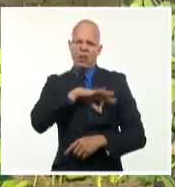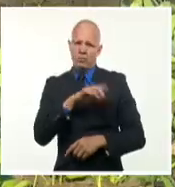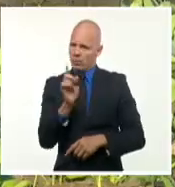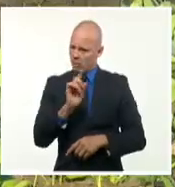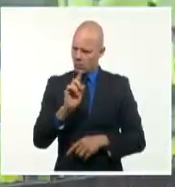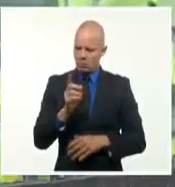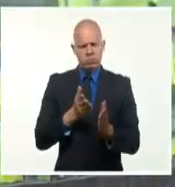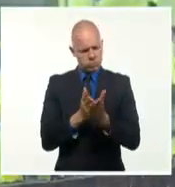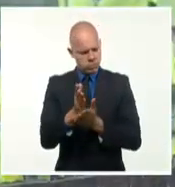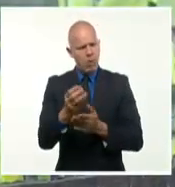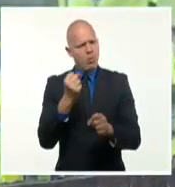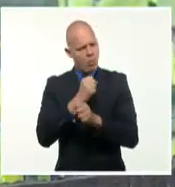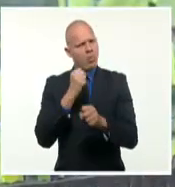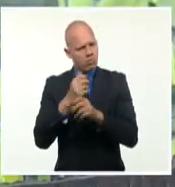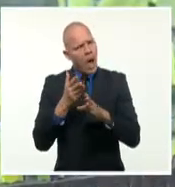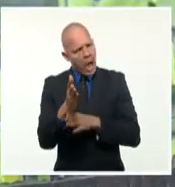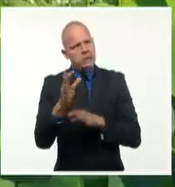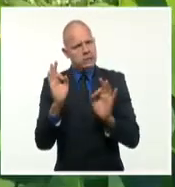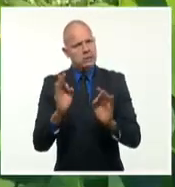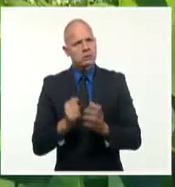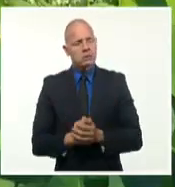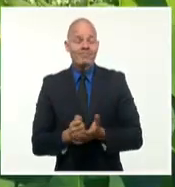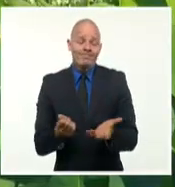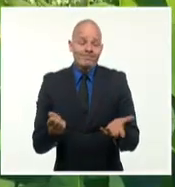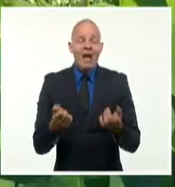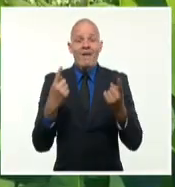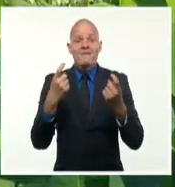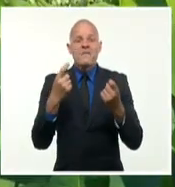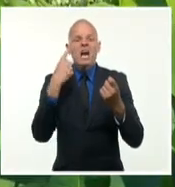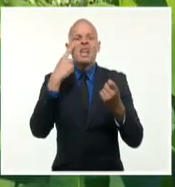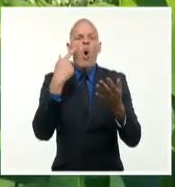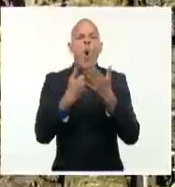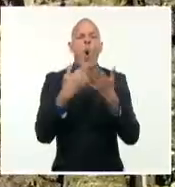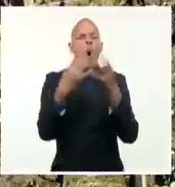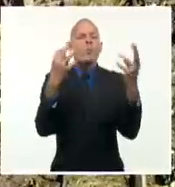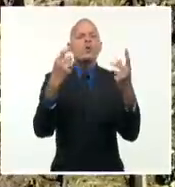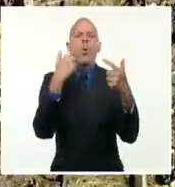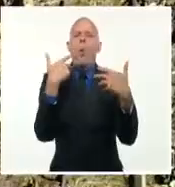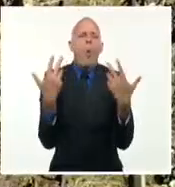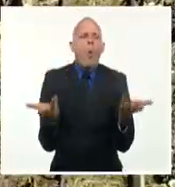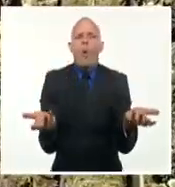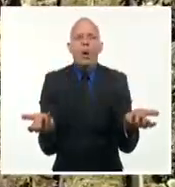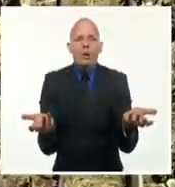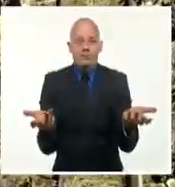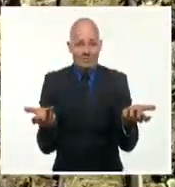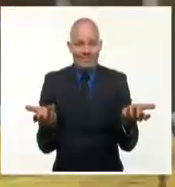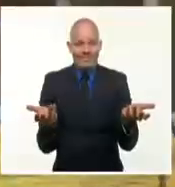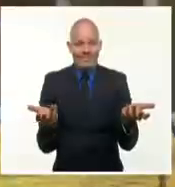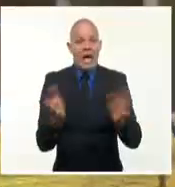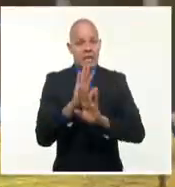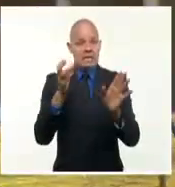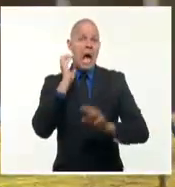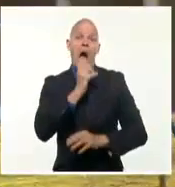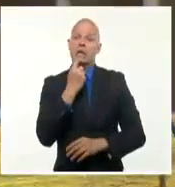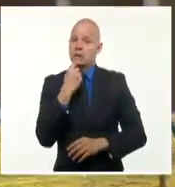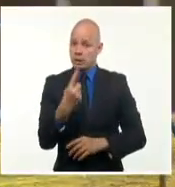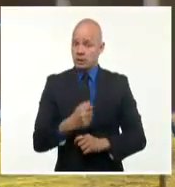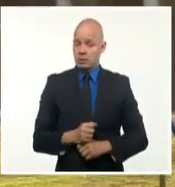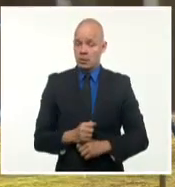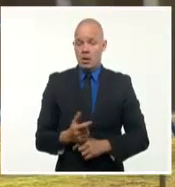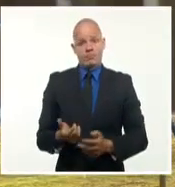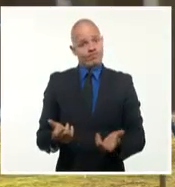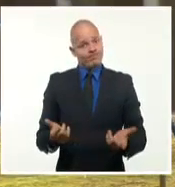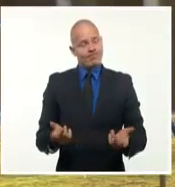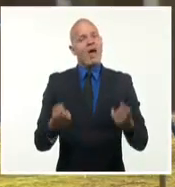esfuerzos y los sacrificios. Se demanda de resultados. Es cada vez más variedad y más calidad, que haya proteína,